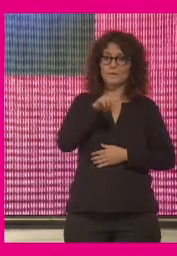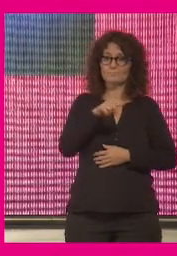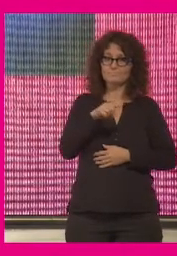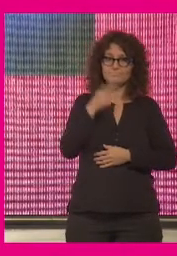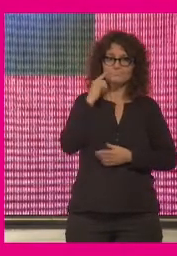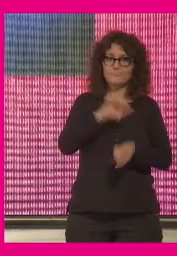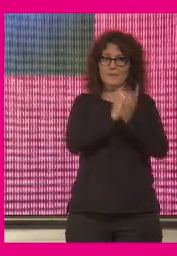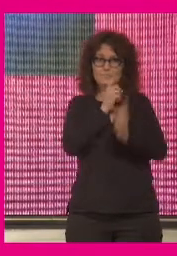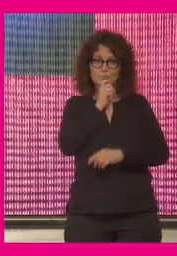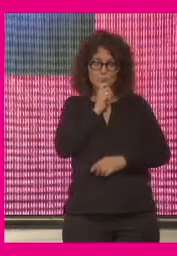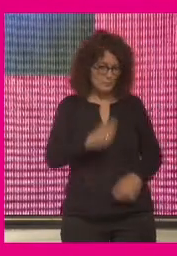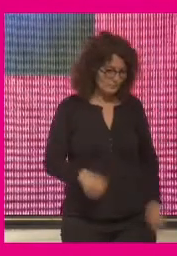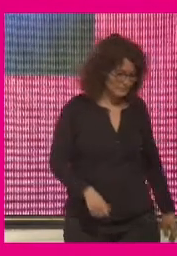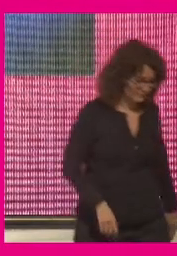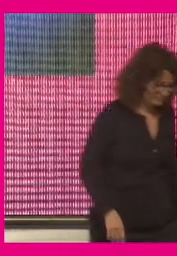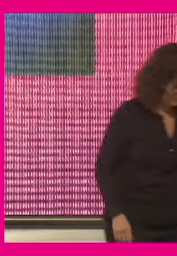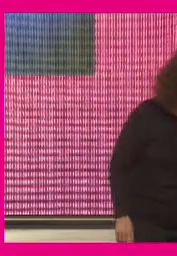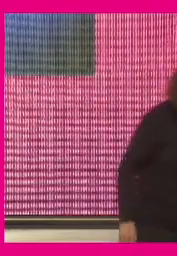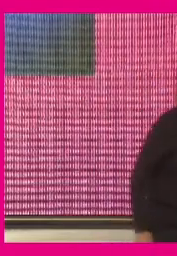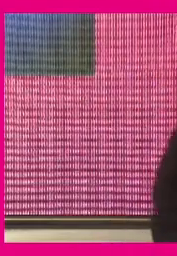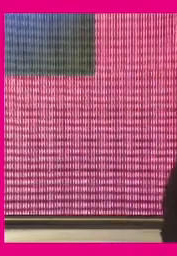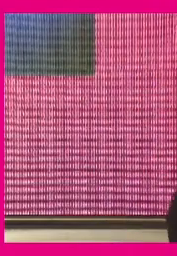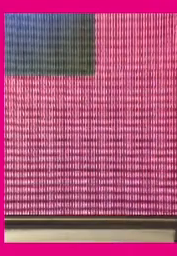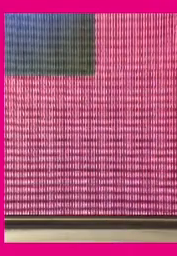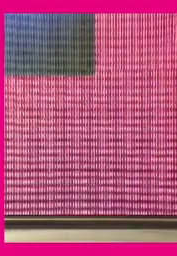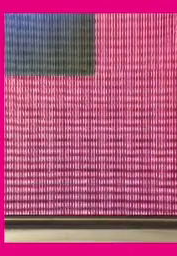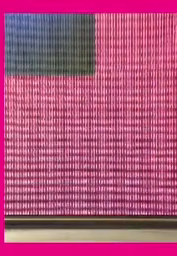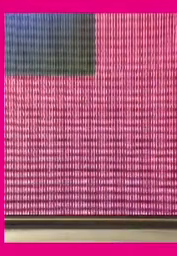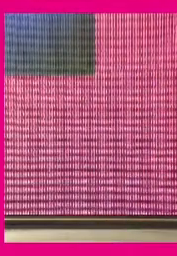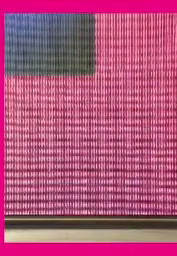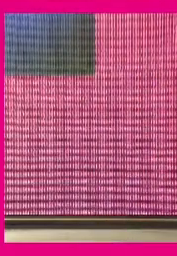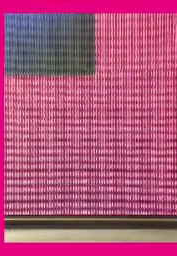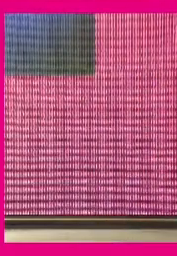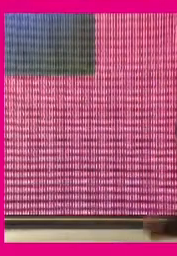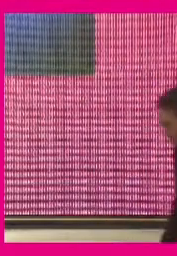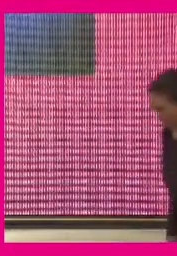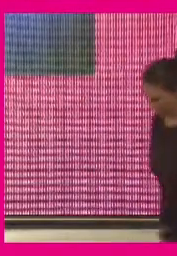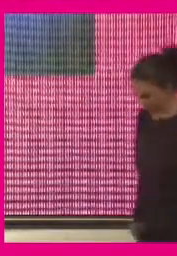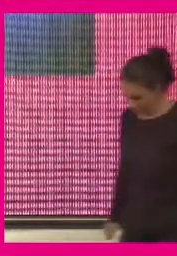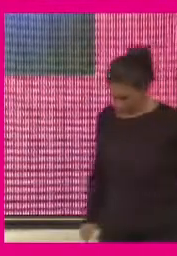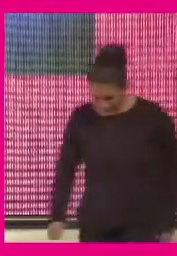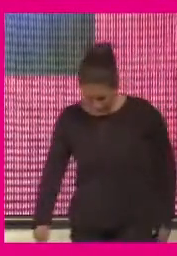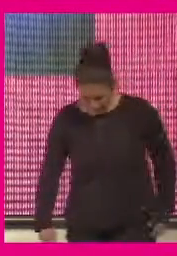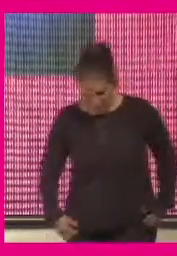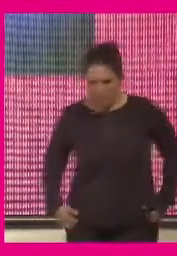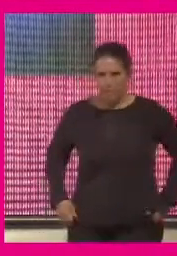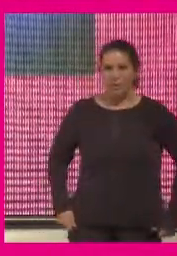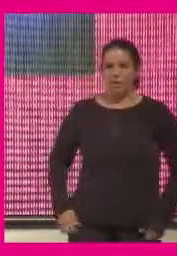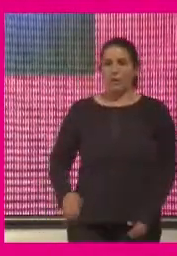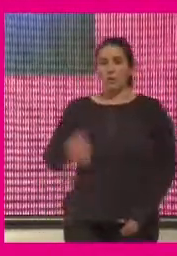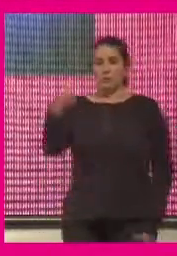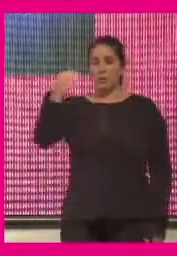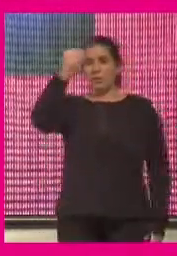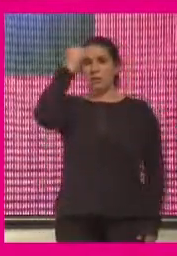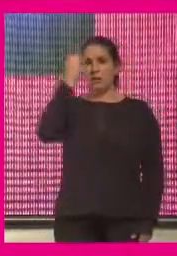en el centro bueno yo creo que precisamente la palabra cuidados es una de las palabras